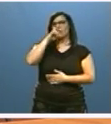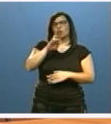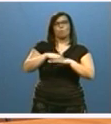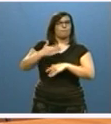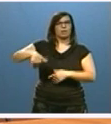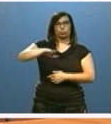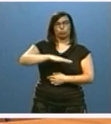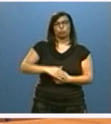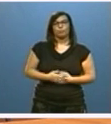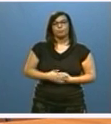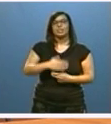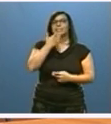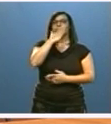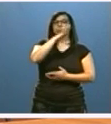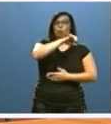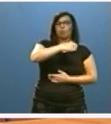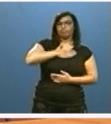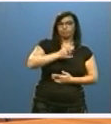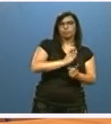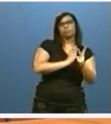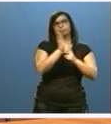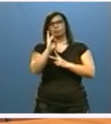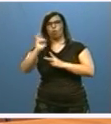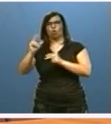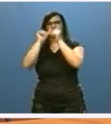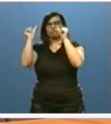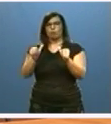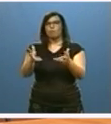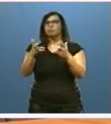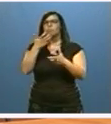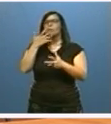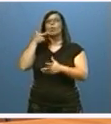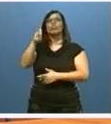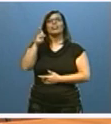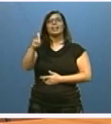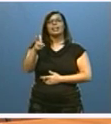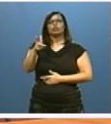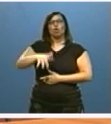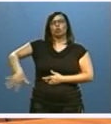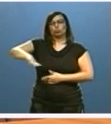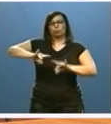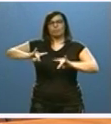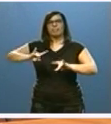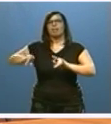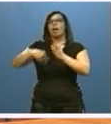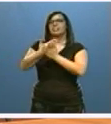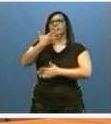Como alternativa a la compra, hemos previsto fórmulas ventajosas como el derecho de superficie por un periodo de hasta 50 años.